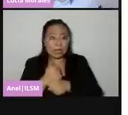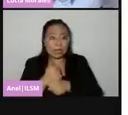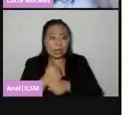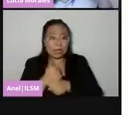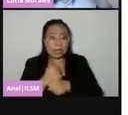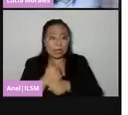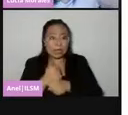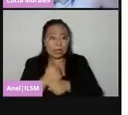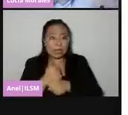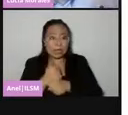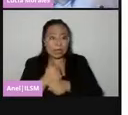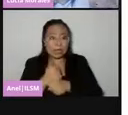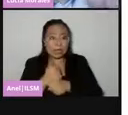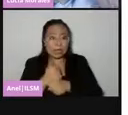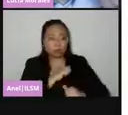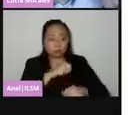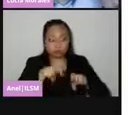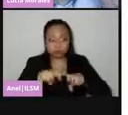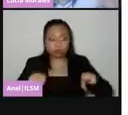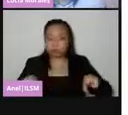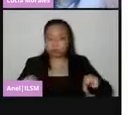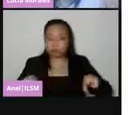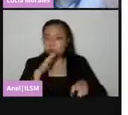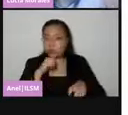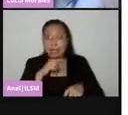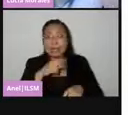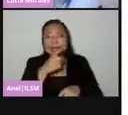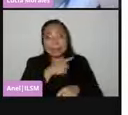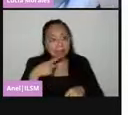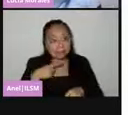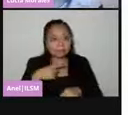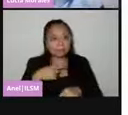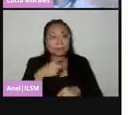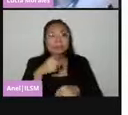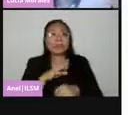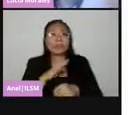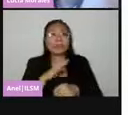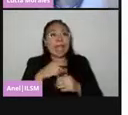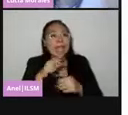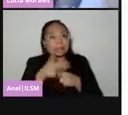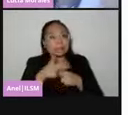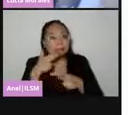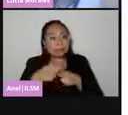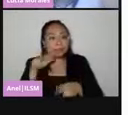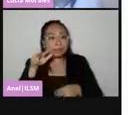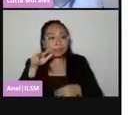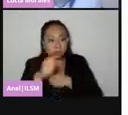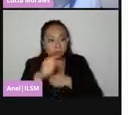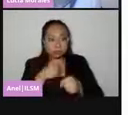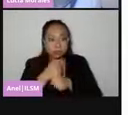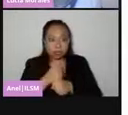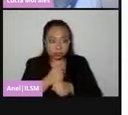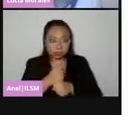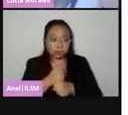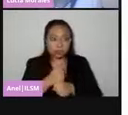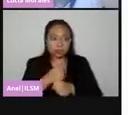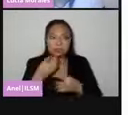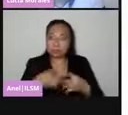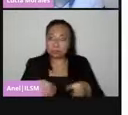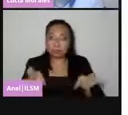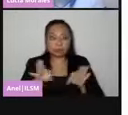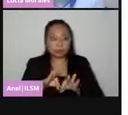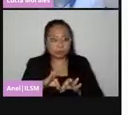ciudadanía. Bueno, lo primero es estar inscrito en el registro federal de electores, en consecuencia, pues, se puede tener la mayoría de edad.